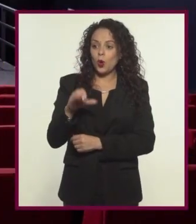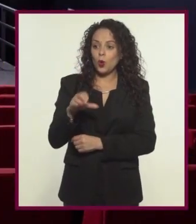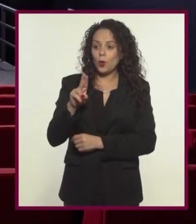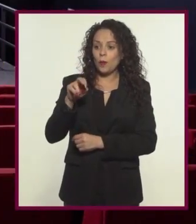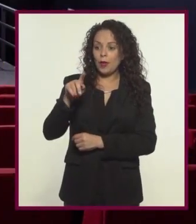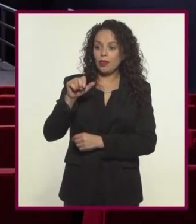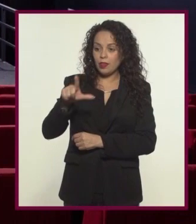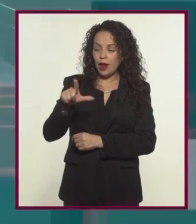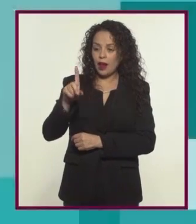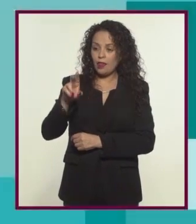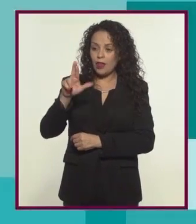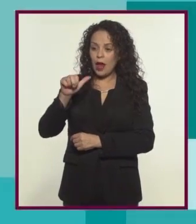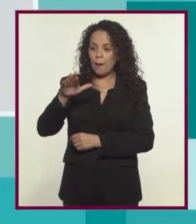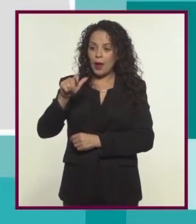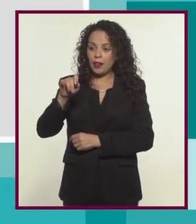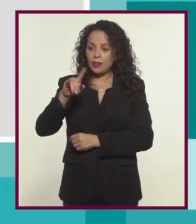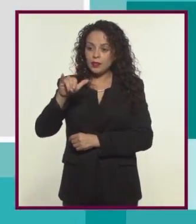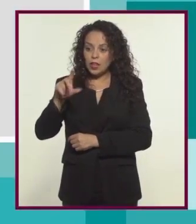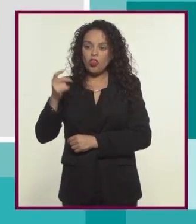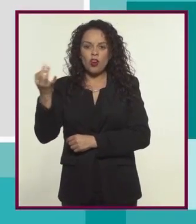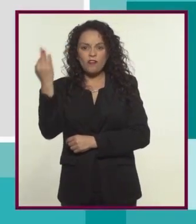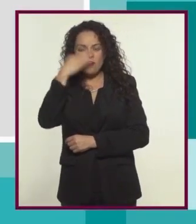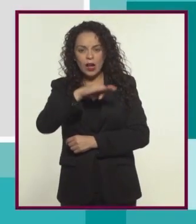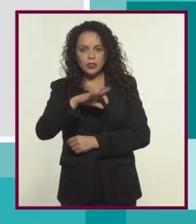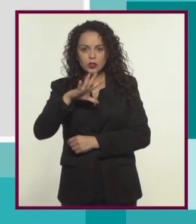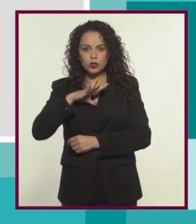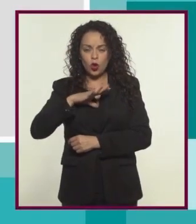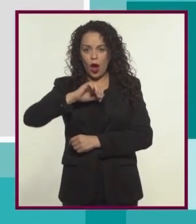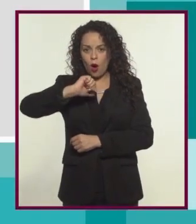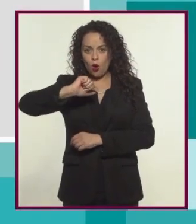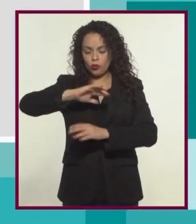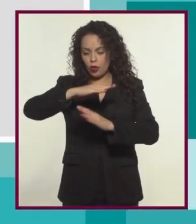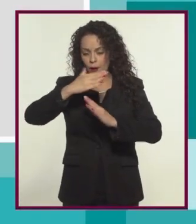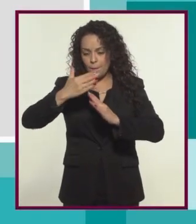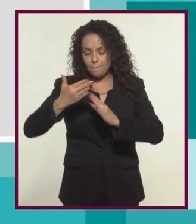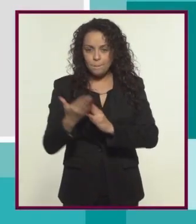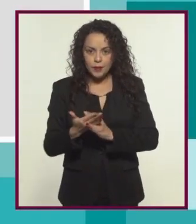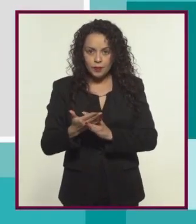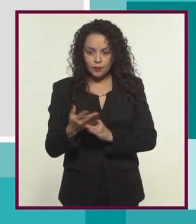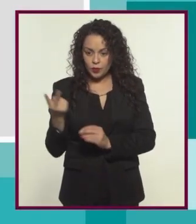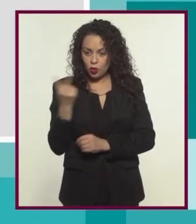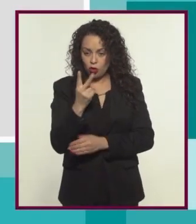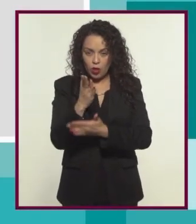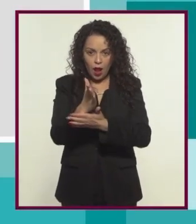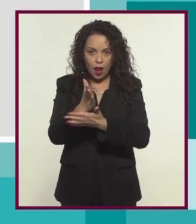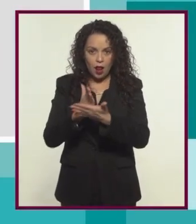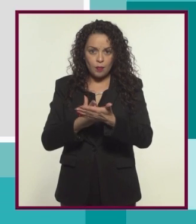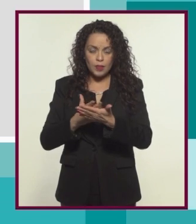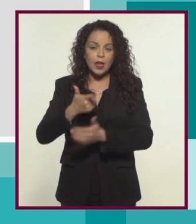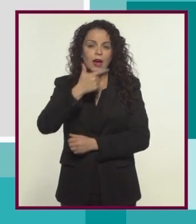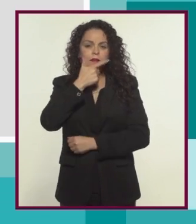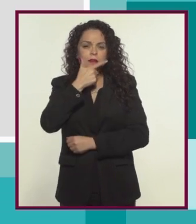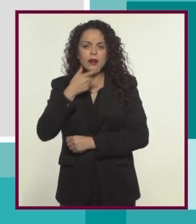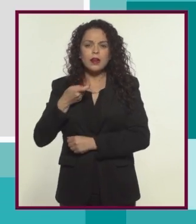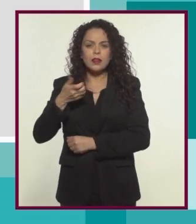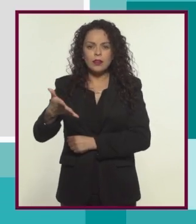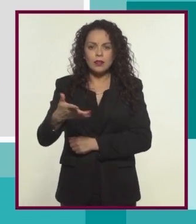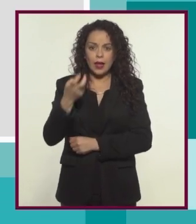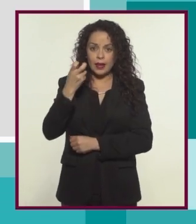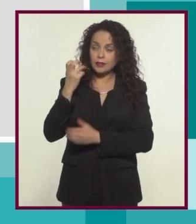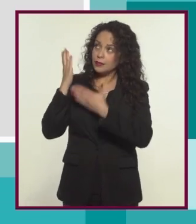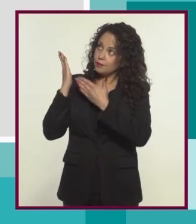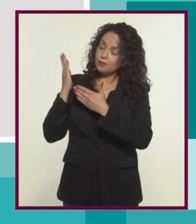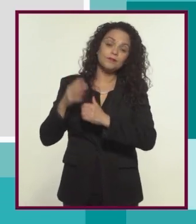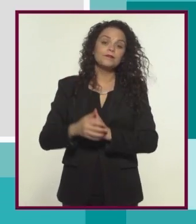Entre el documental dramatizado y el falso documental hay una subcategoría que se mueve en medio de los dos terrenos En